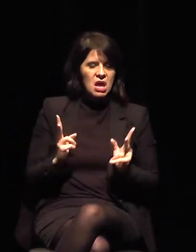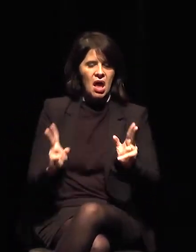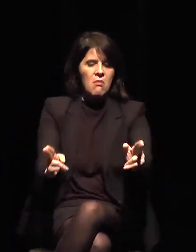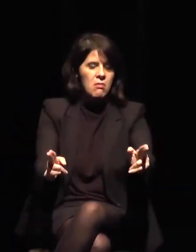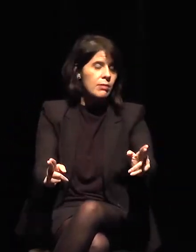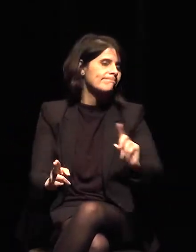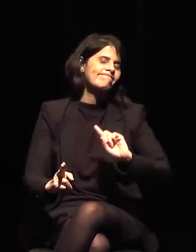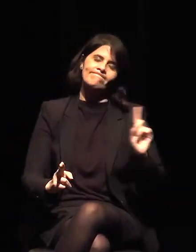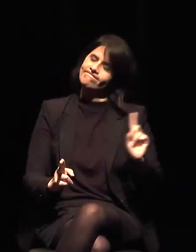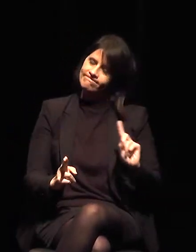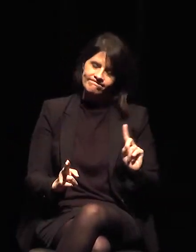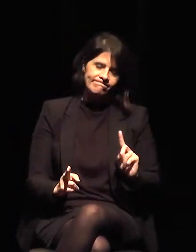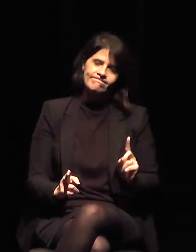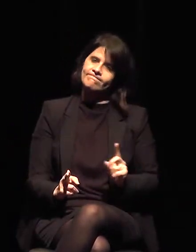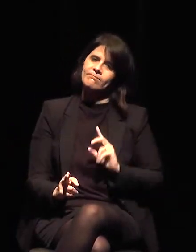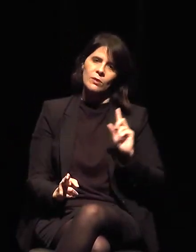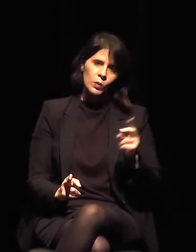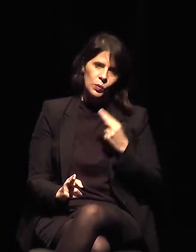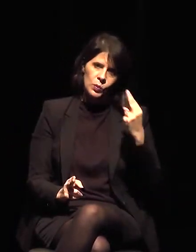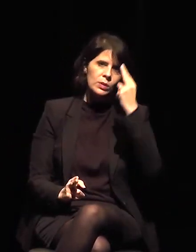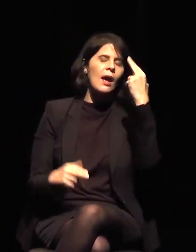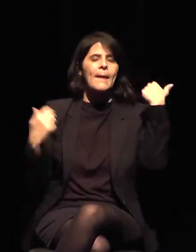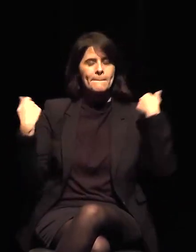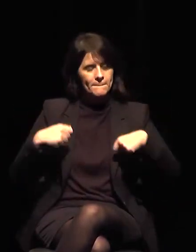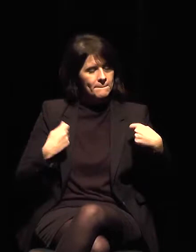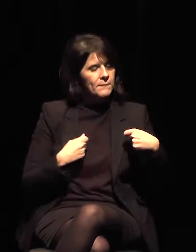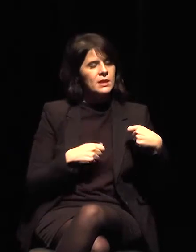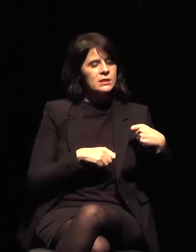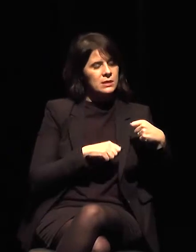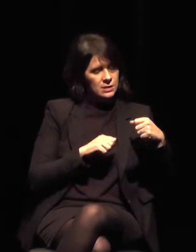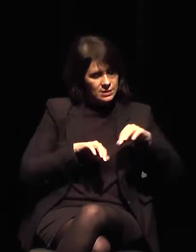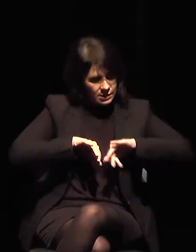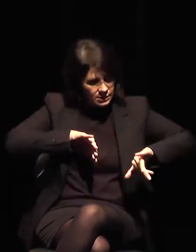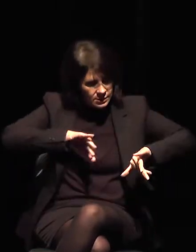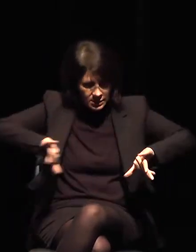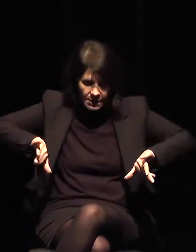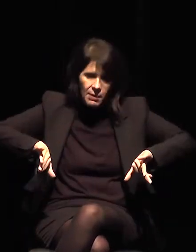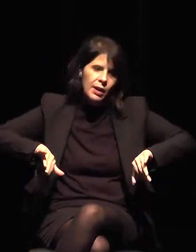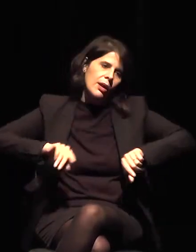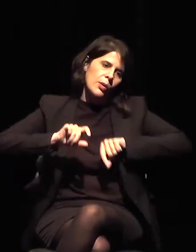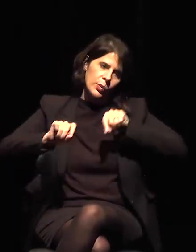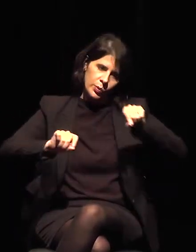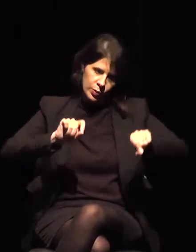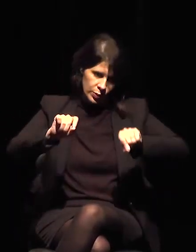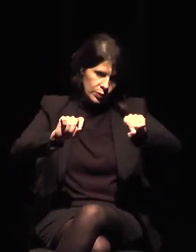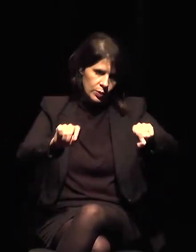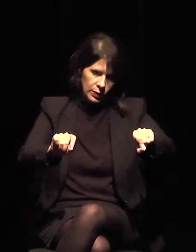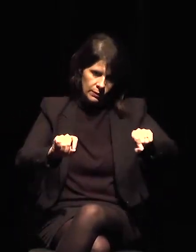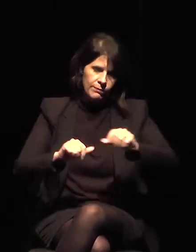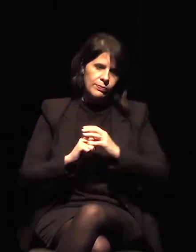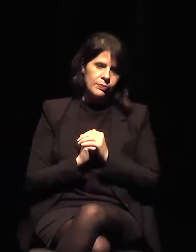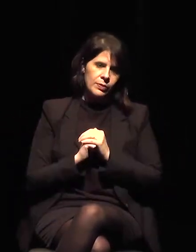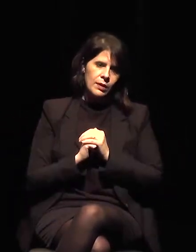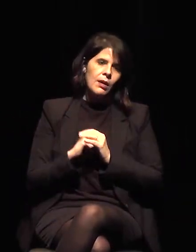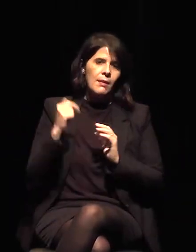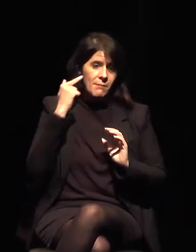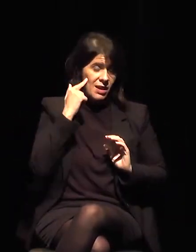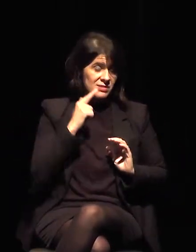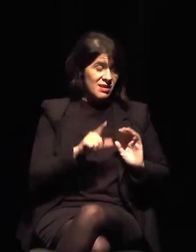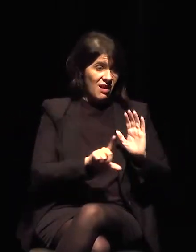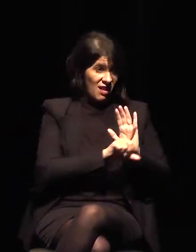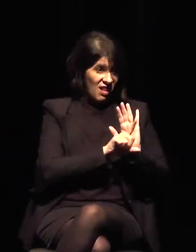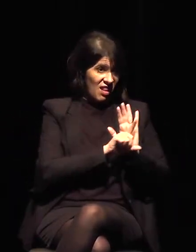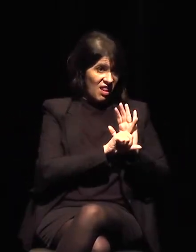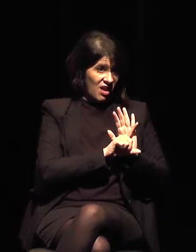siempre somos convergentes como nos gustaría. Tenemos que combatir lo ilícito con una agenda positiva,